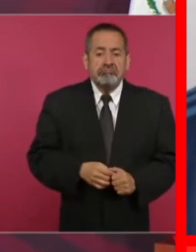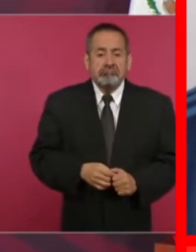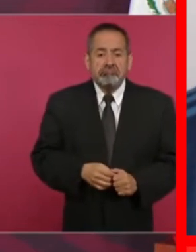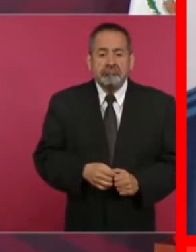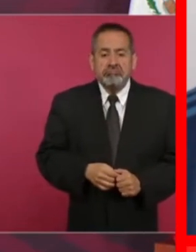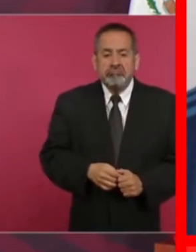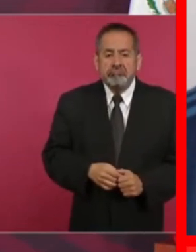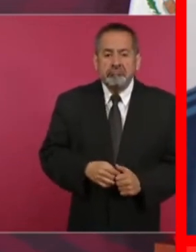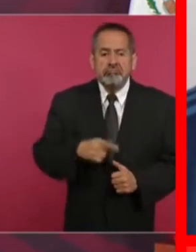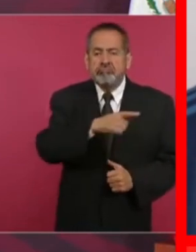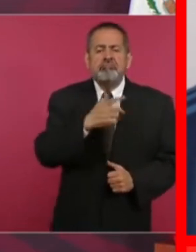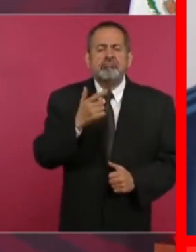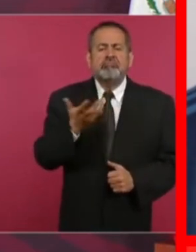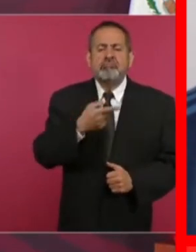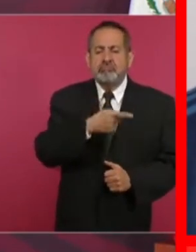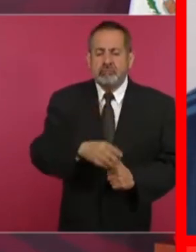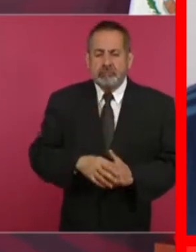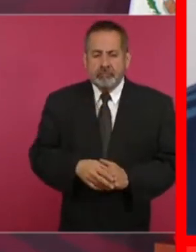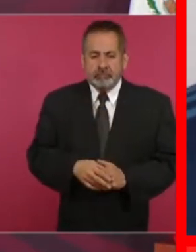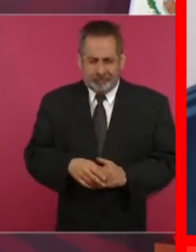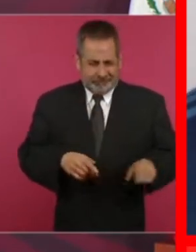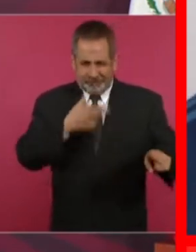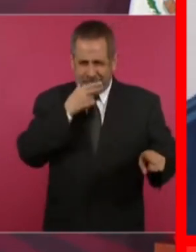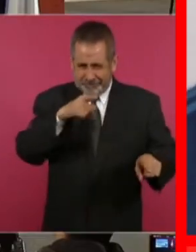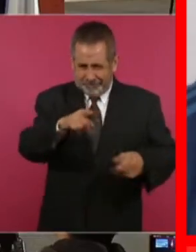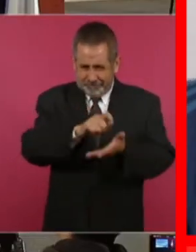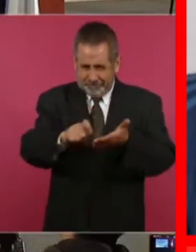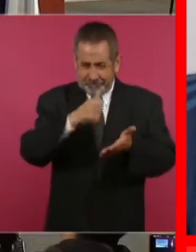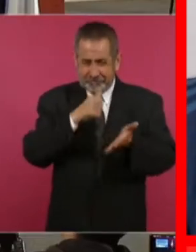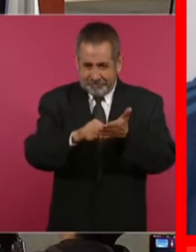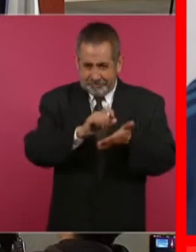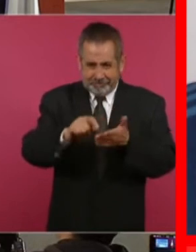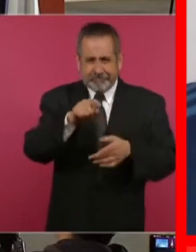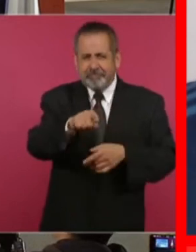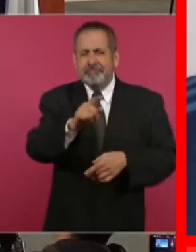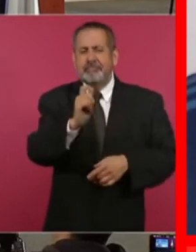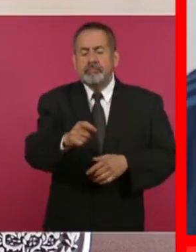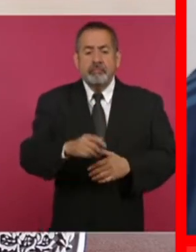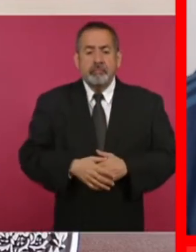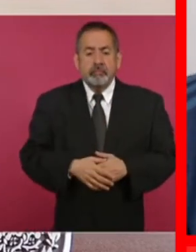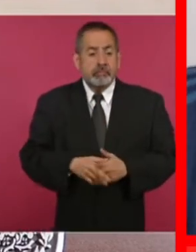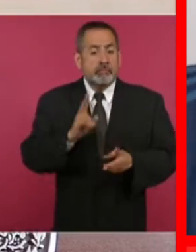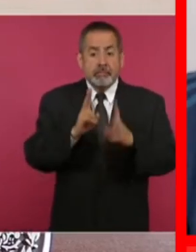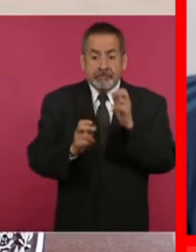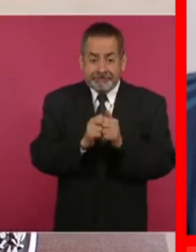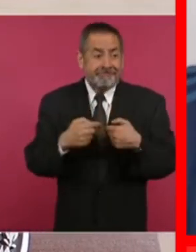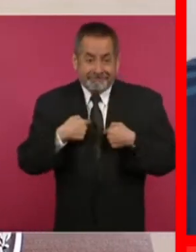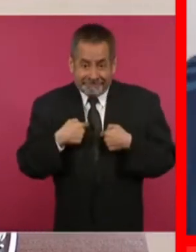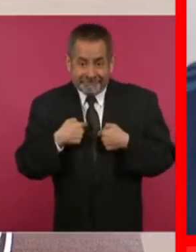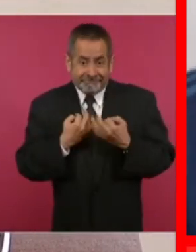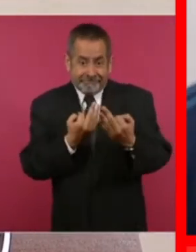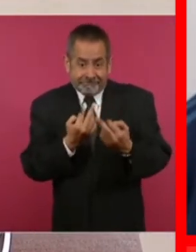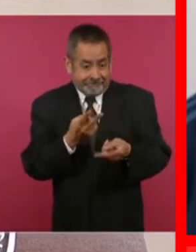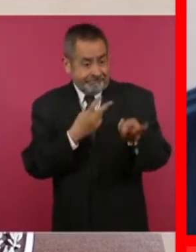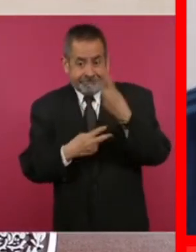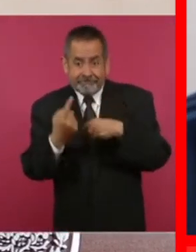¿Saben qué hicieron? Ese señor que escribe la carta, habló conmigo, vino